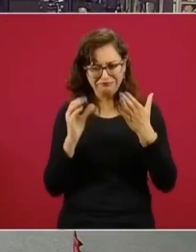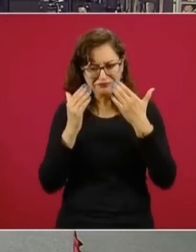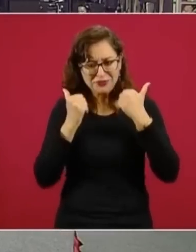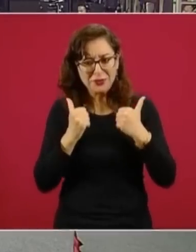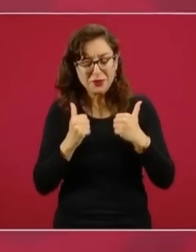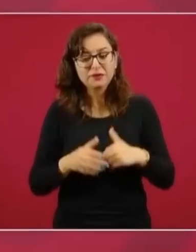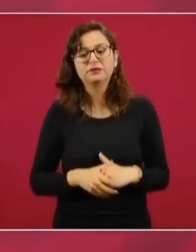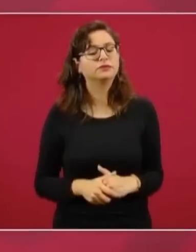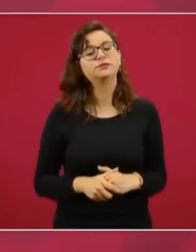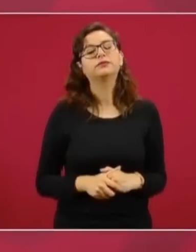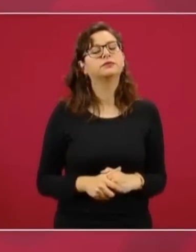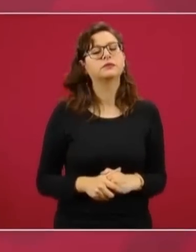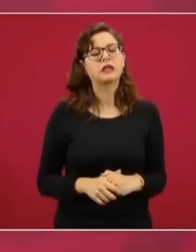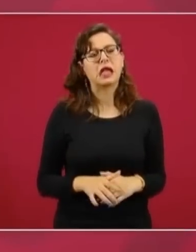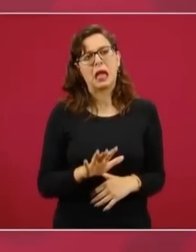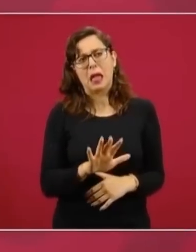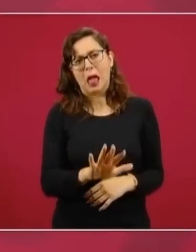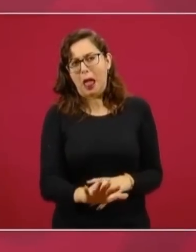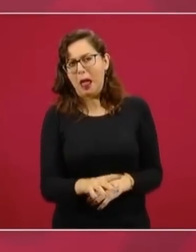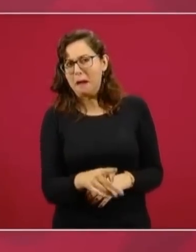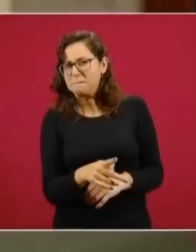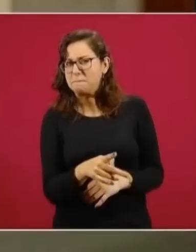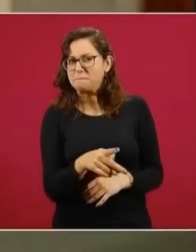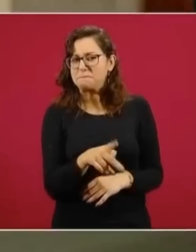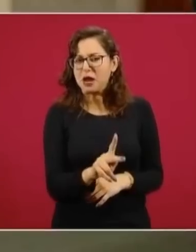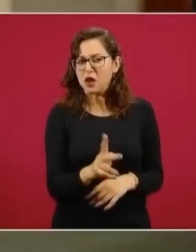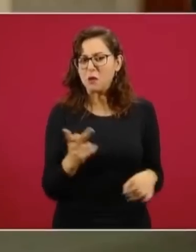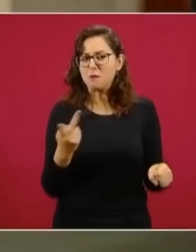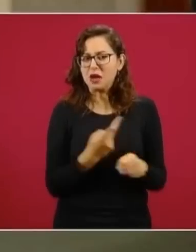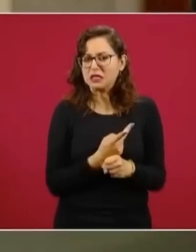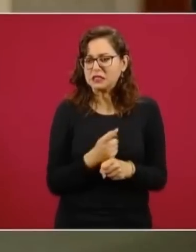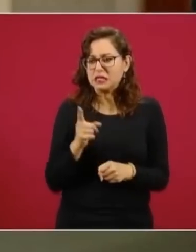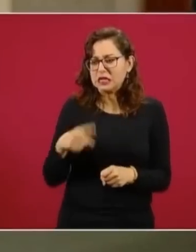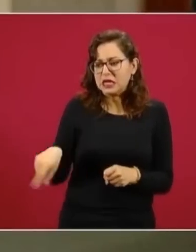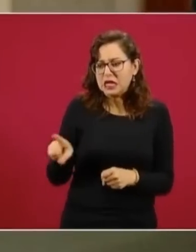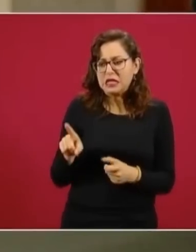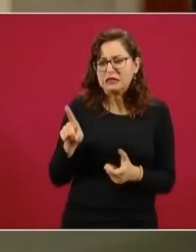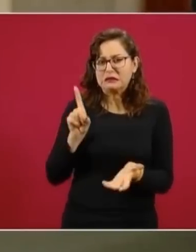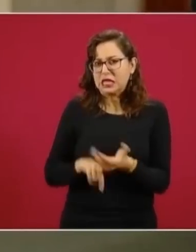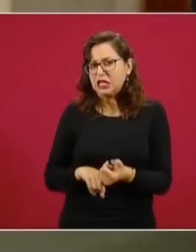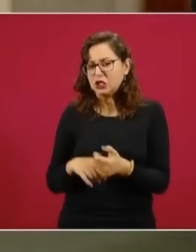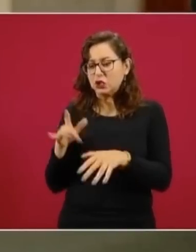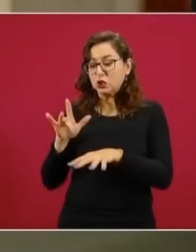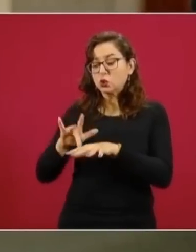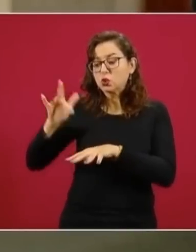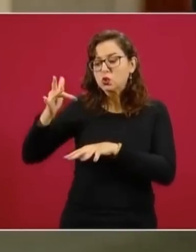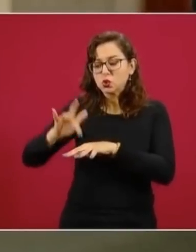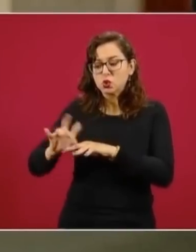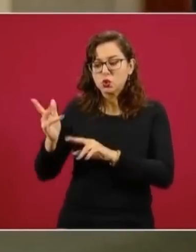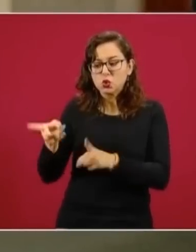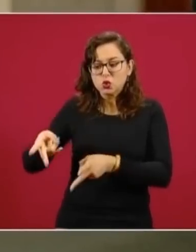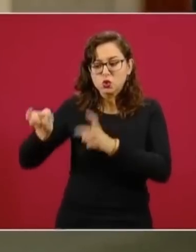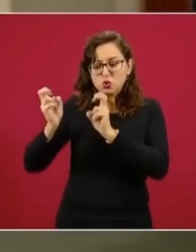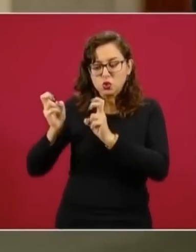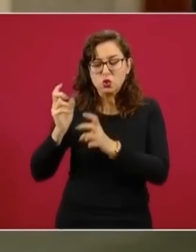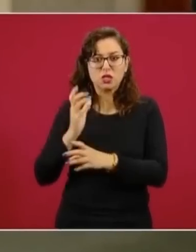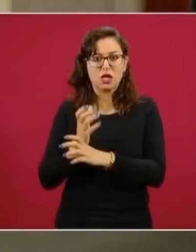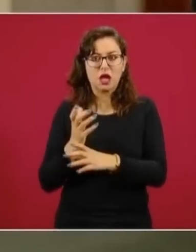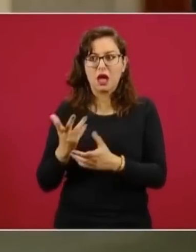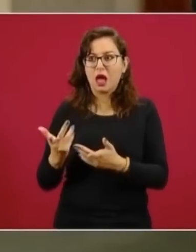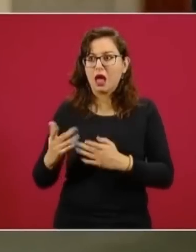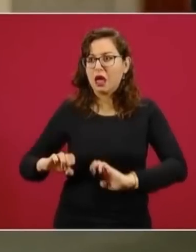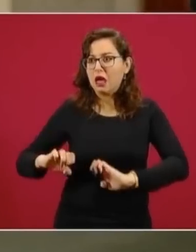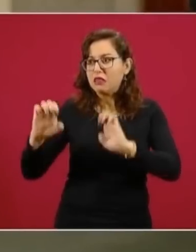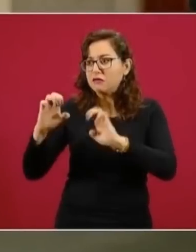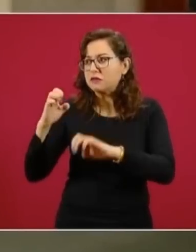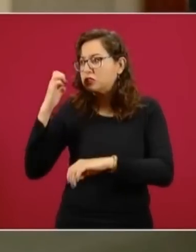Pero sobre esta situación del robo de piedras preciosas a joyas, que los avalúos de los bienes… Pues sí, hay